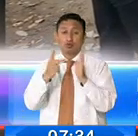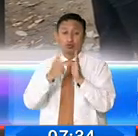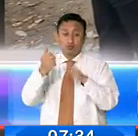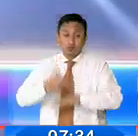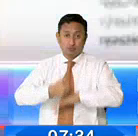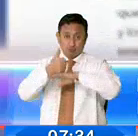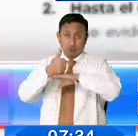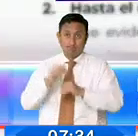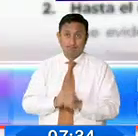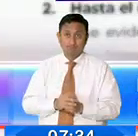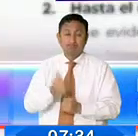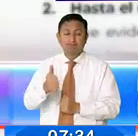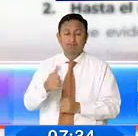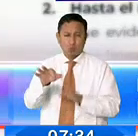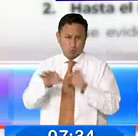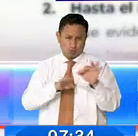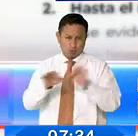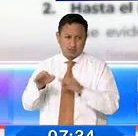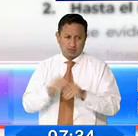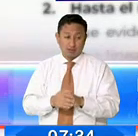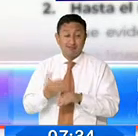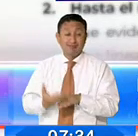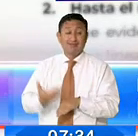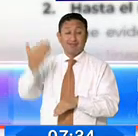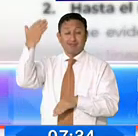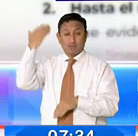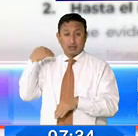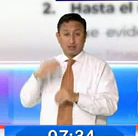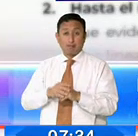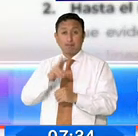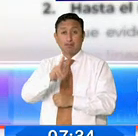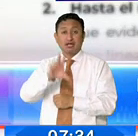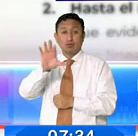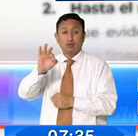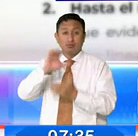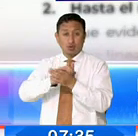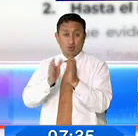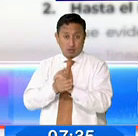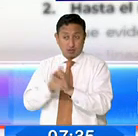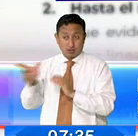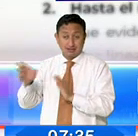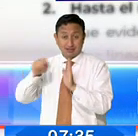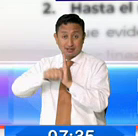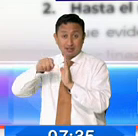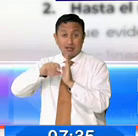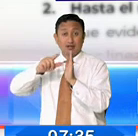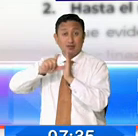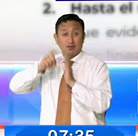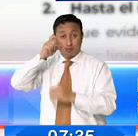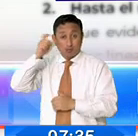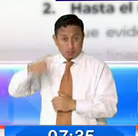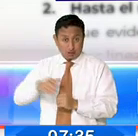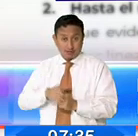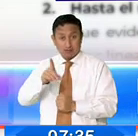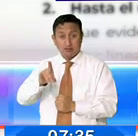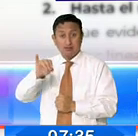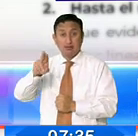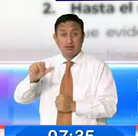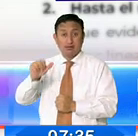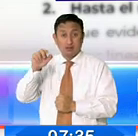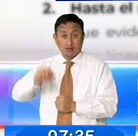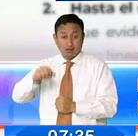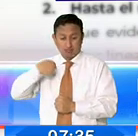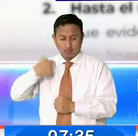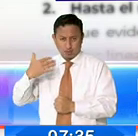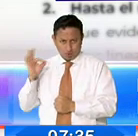autoridad. El mismo aclara que manifestó el pasado 29 de noviembre a la fiscal general Diana Salazar su predisposición de rendir versión libre